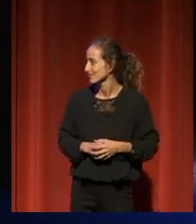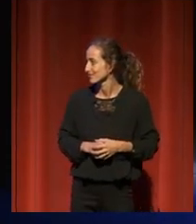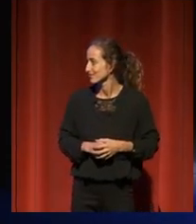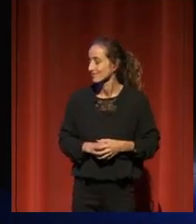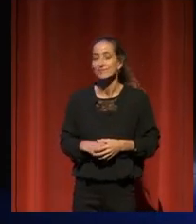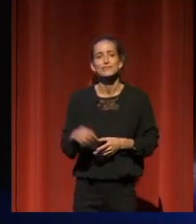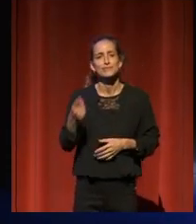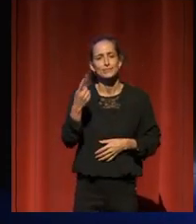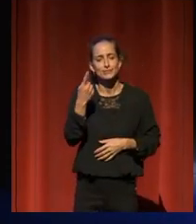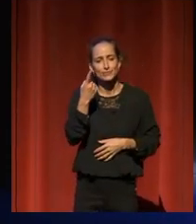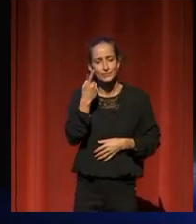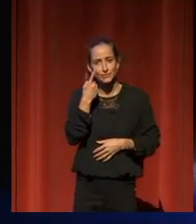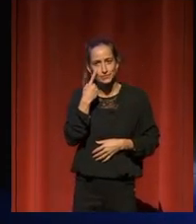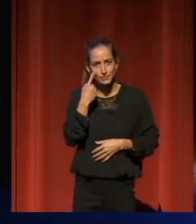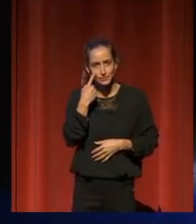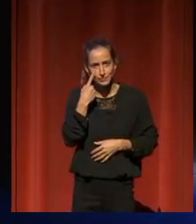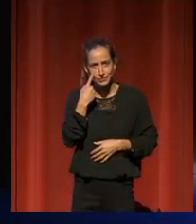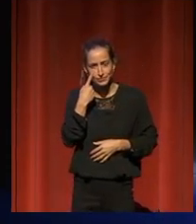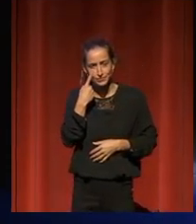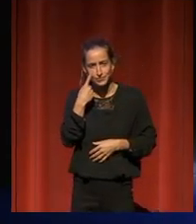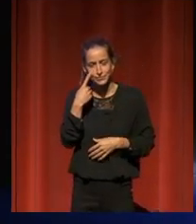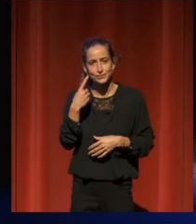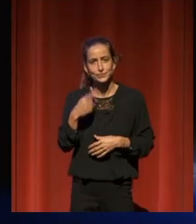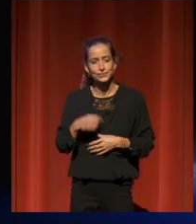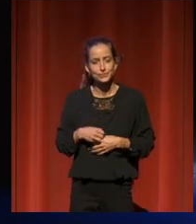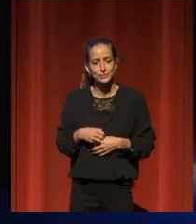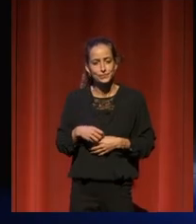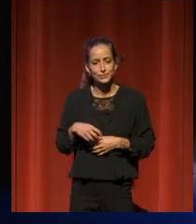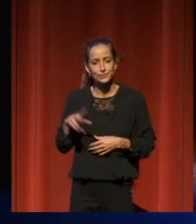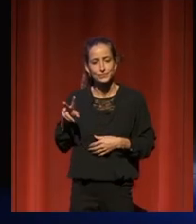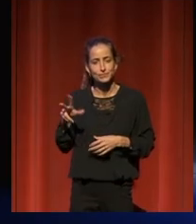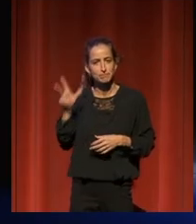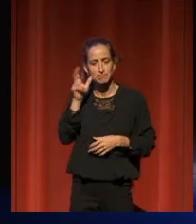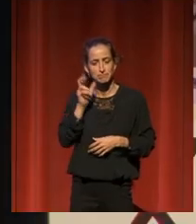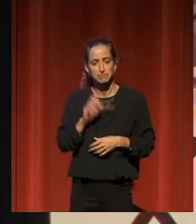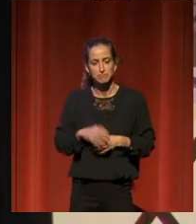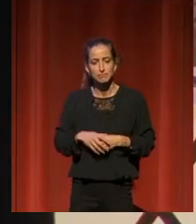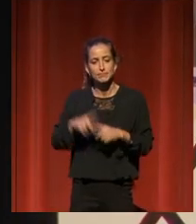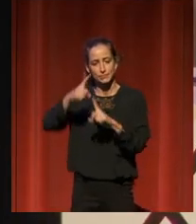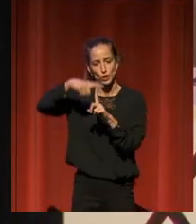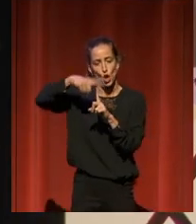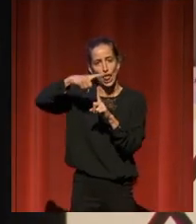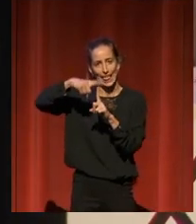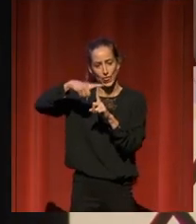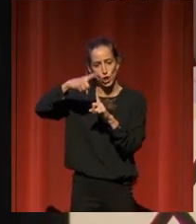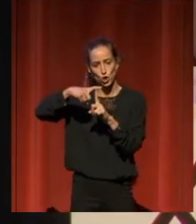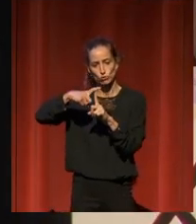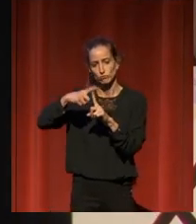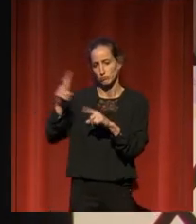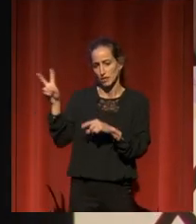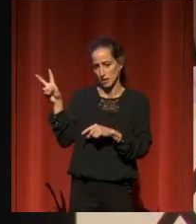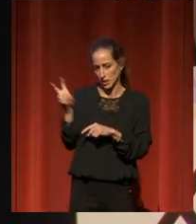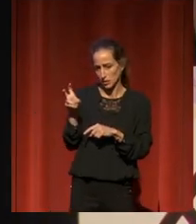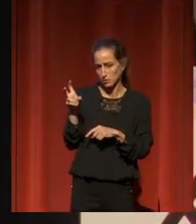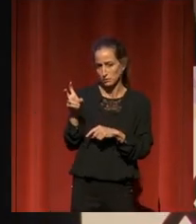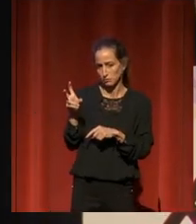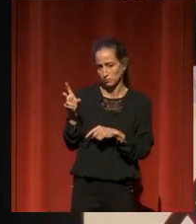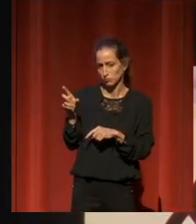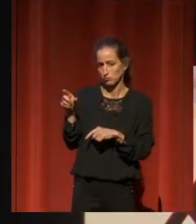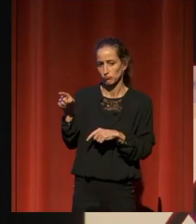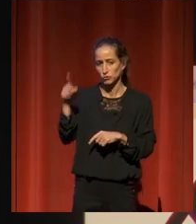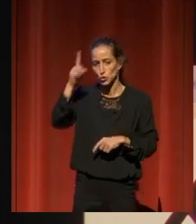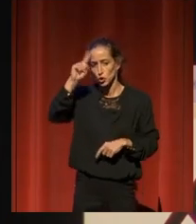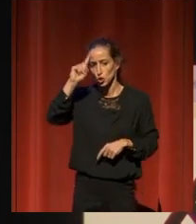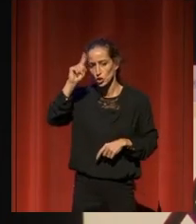Mira, Fulgencio, en mi pueblo, de allá de donde vengo, en Toledo, hay una buena costumbre en nuestros clubes de lectura que seguro que